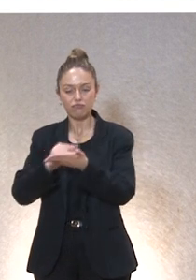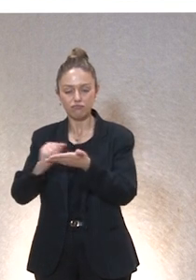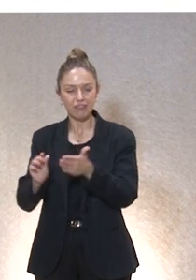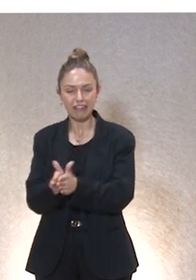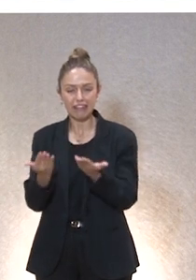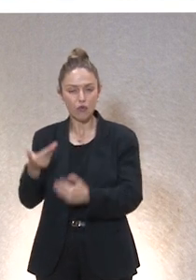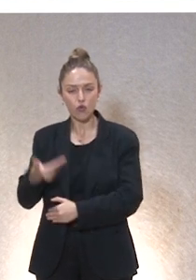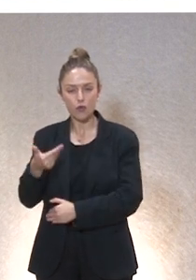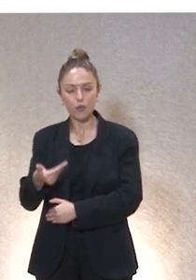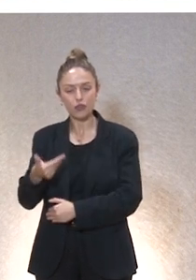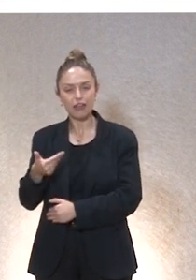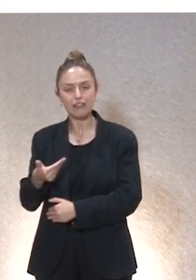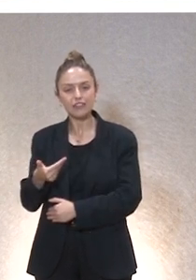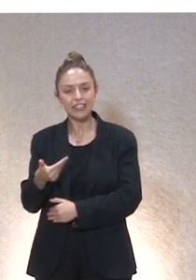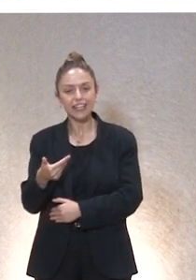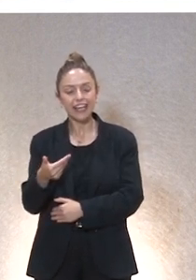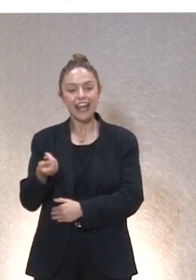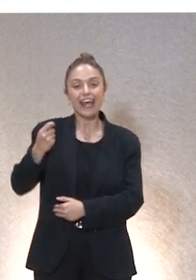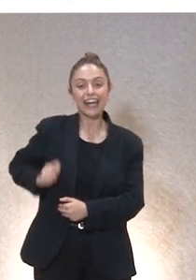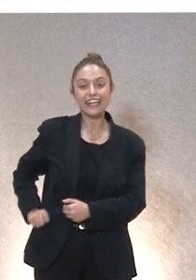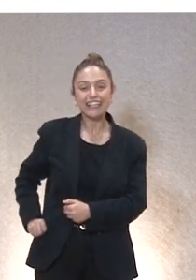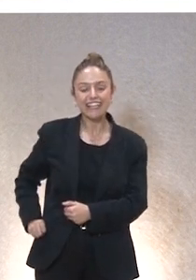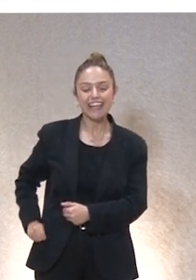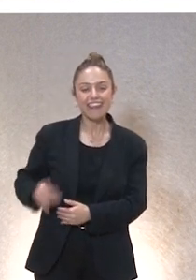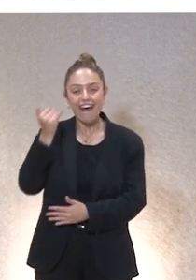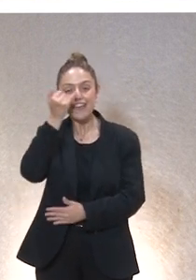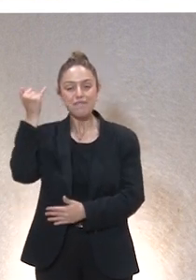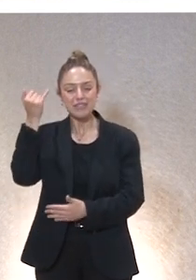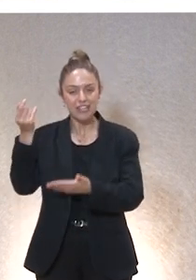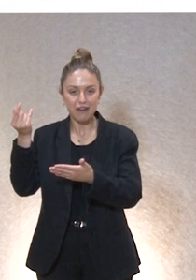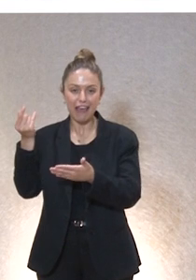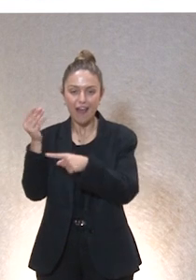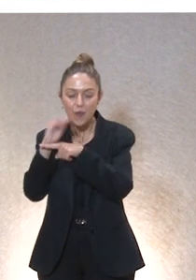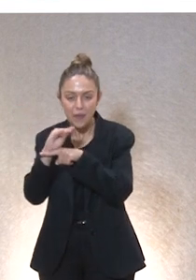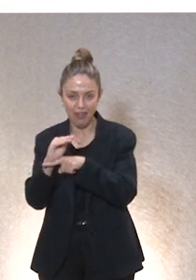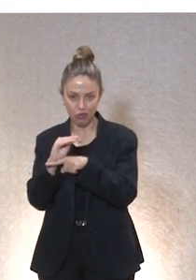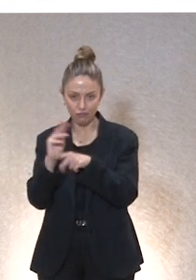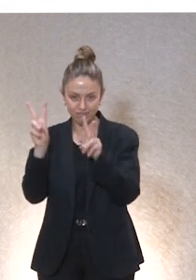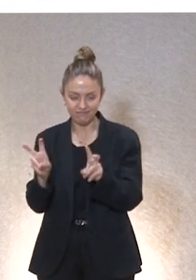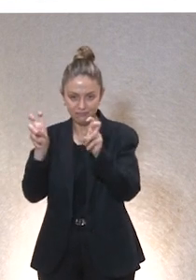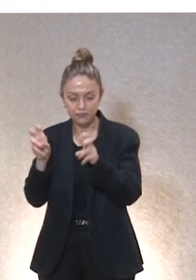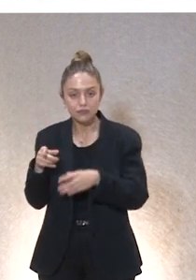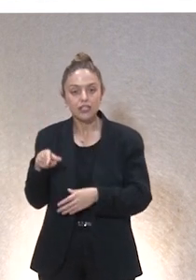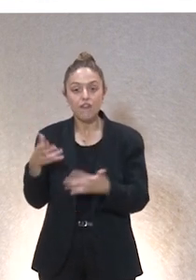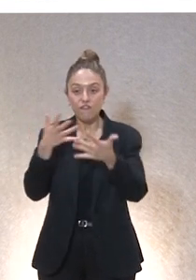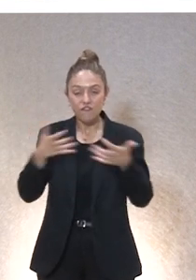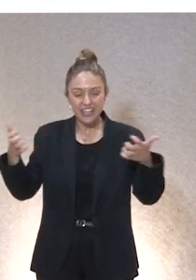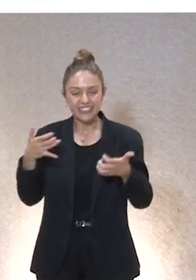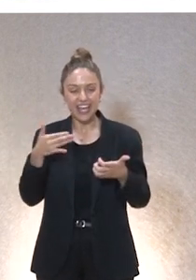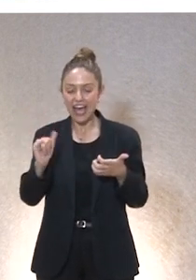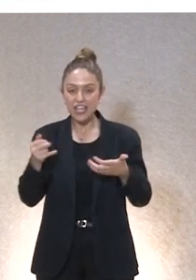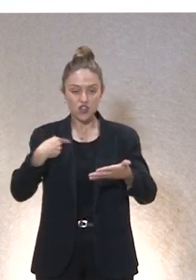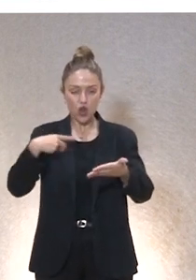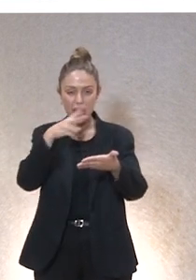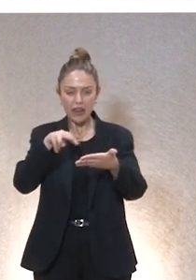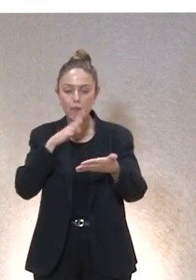muy importante que se llama La riqueza invisible del cuidado. María Ángeles Durán publicó un libro y tiene una frase que les voy a leer porque me parece